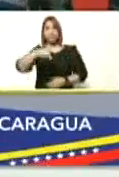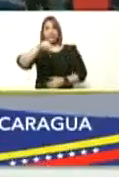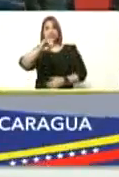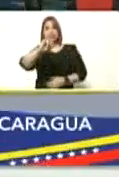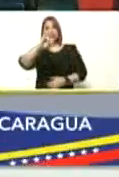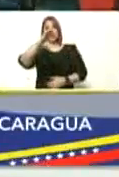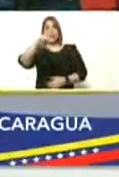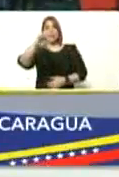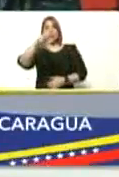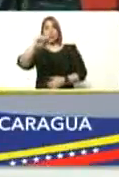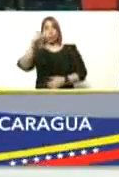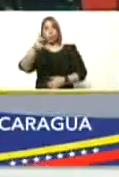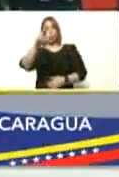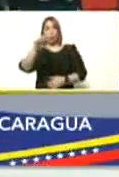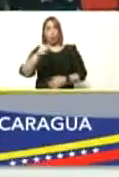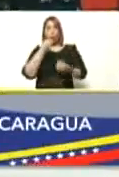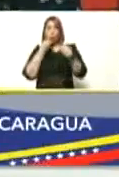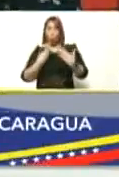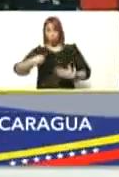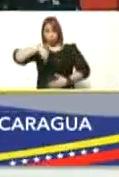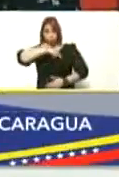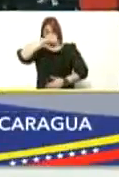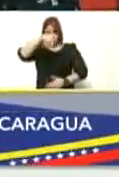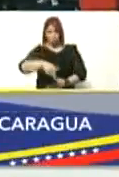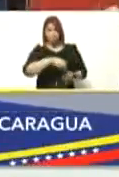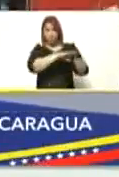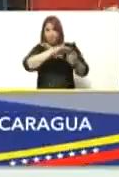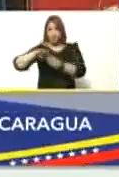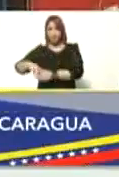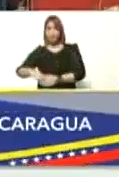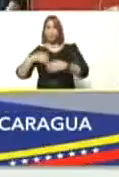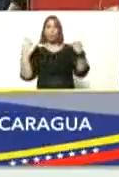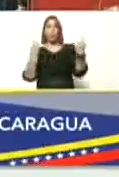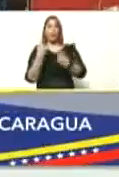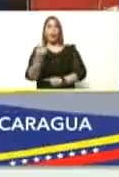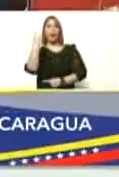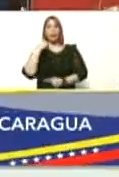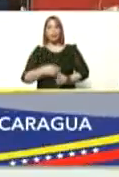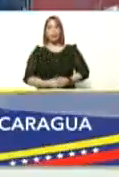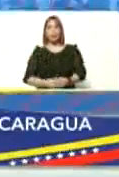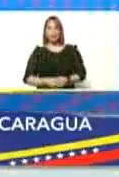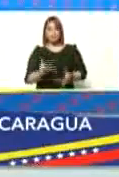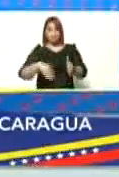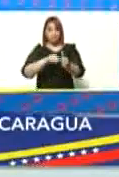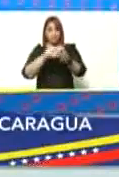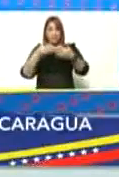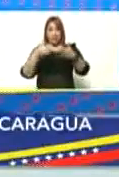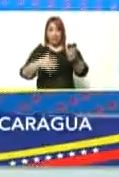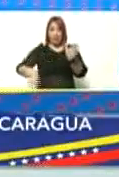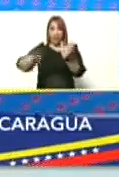Nicaragüita bueno estamos hoy en una jornada ayer se reinició clase